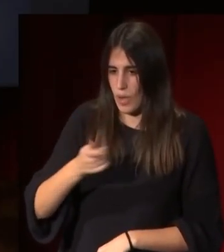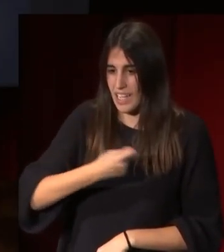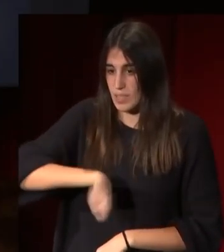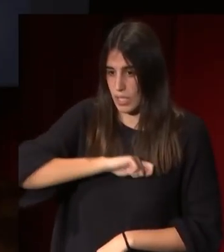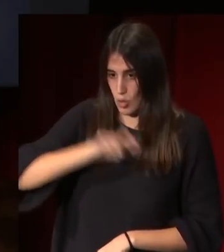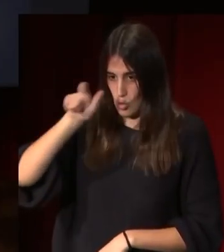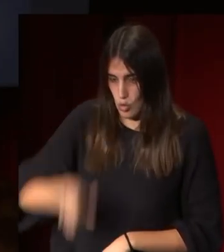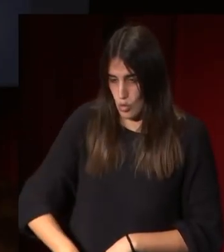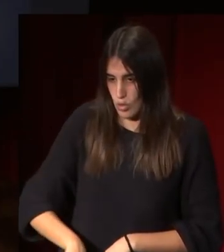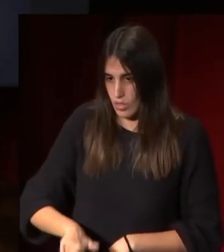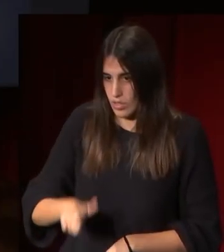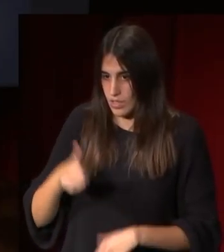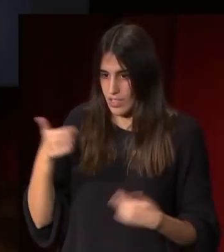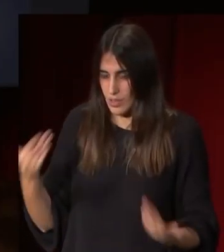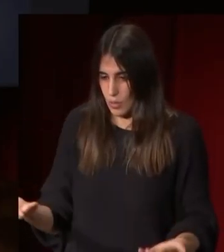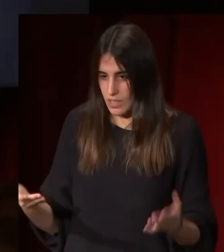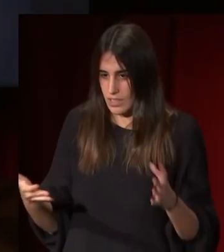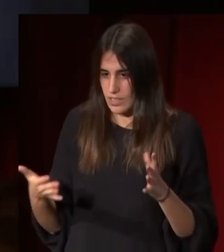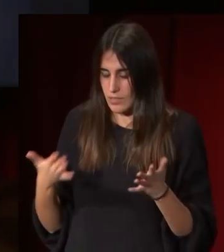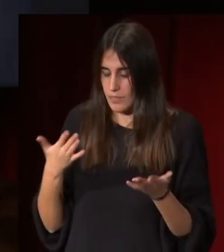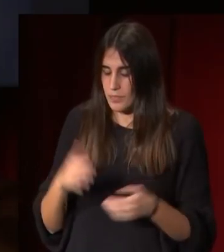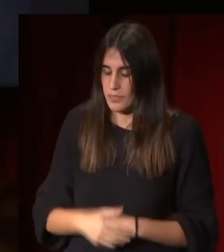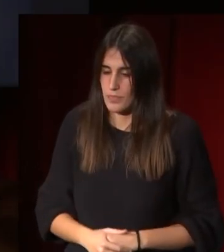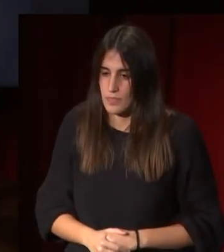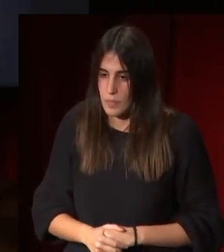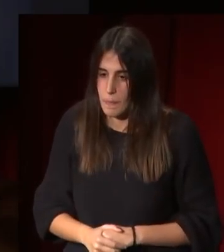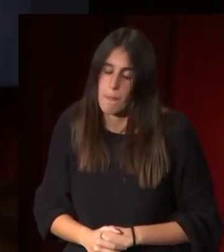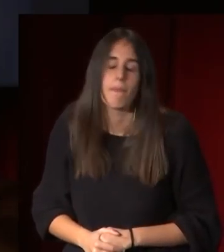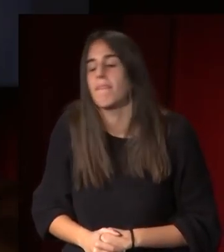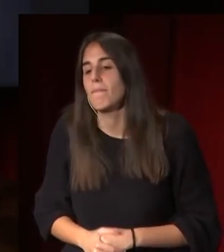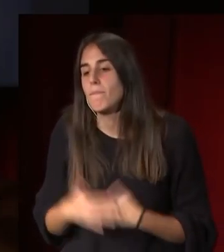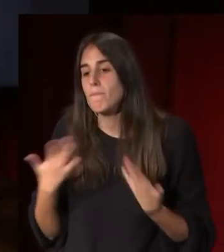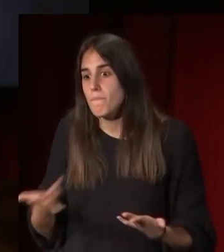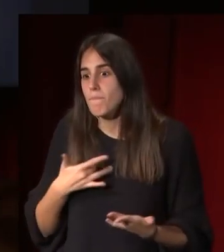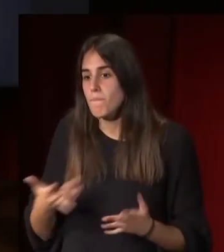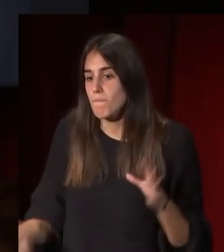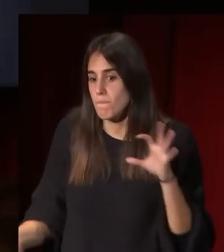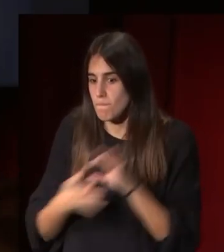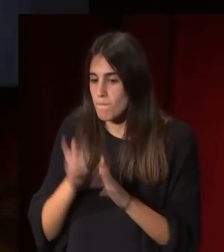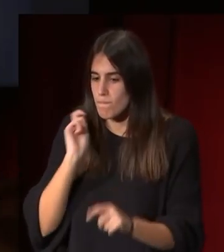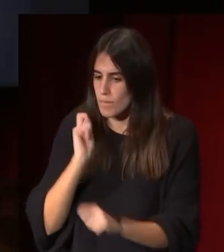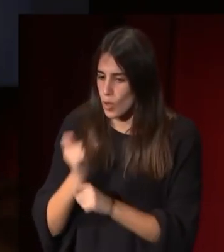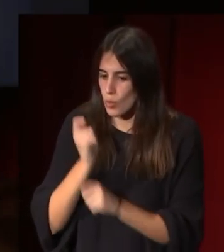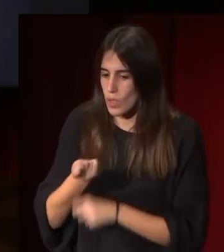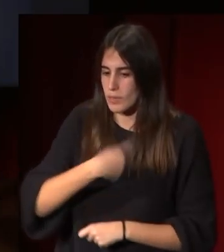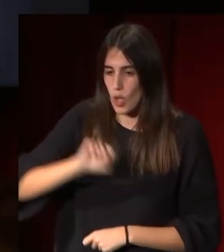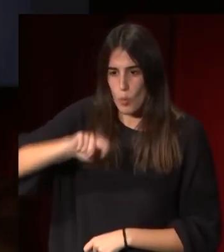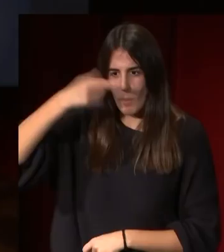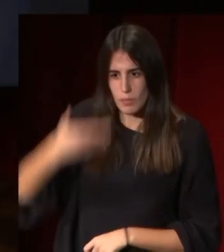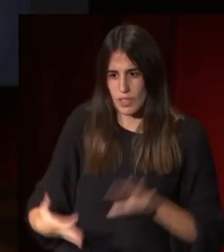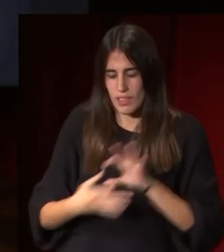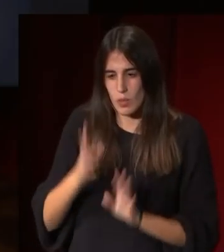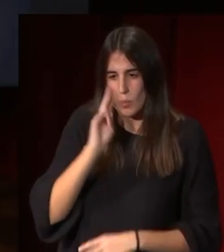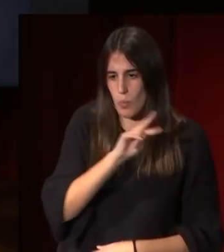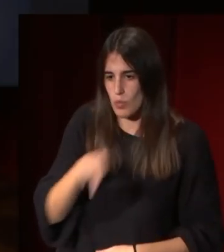y el hecho de que esté entre los seleccionados para representar la historia de la escultura española en el Museo del Prado